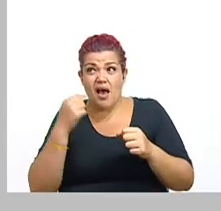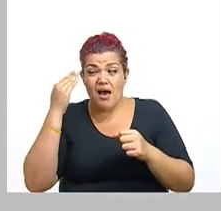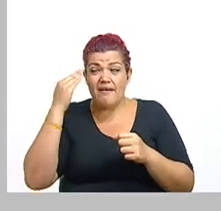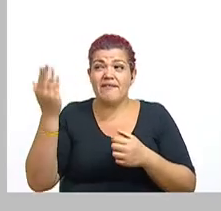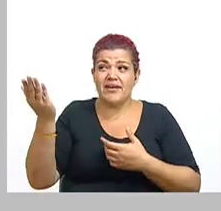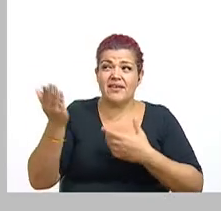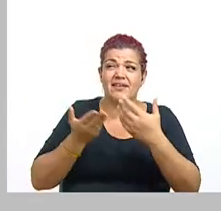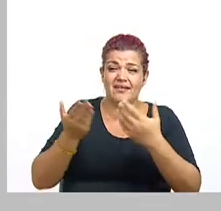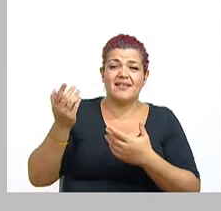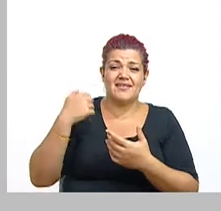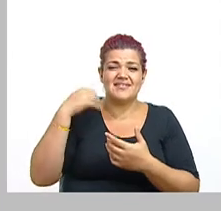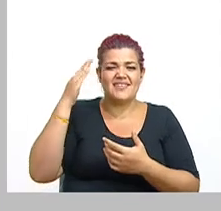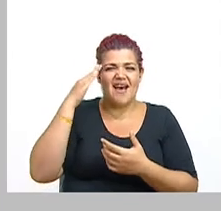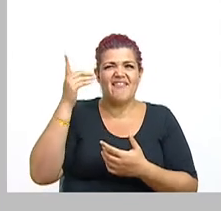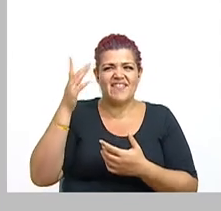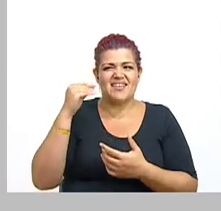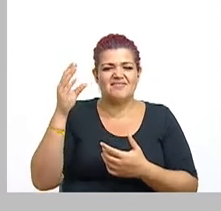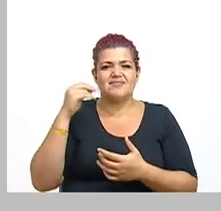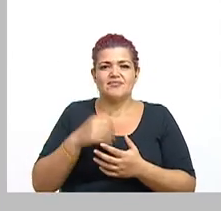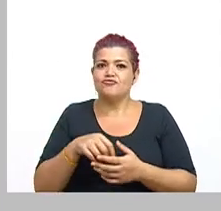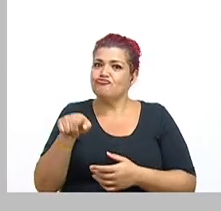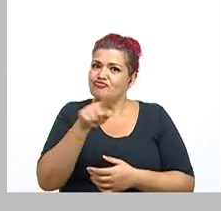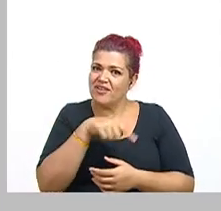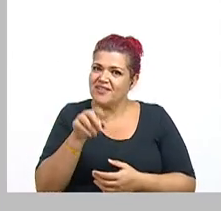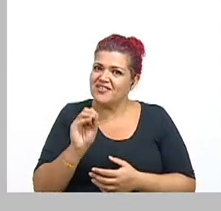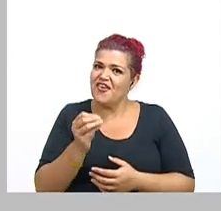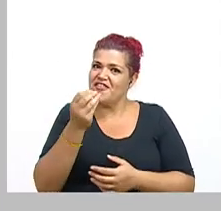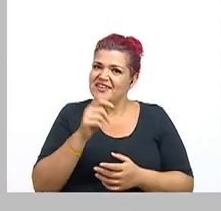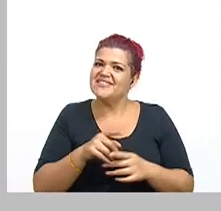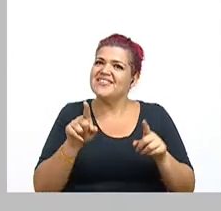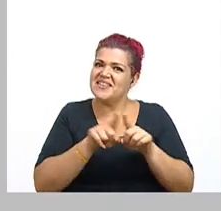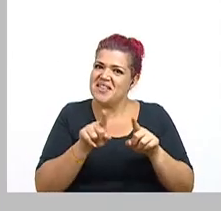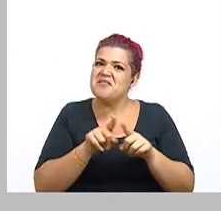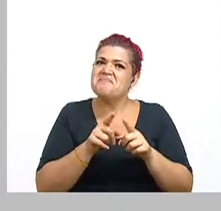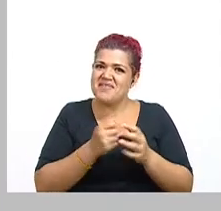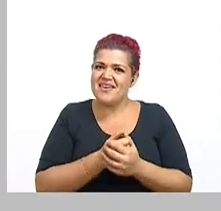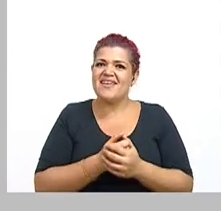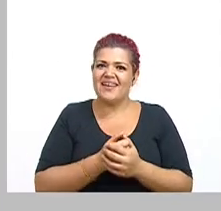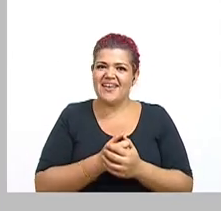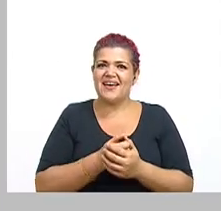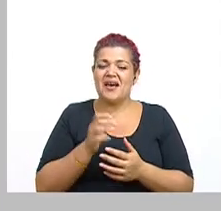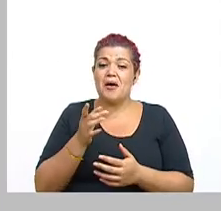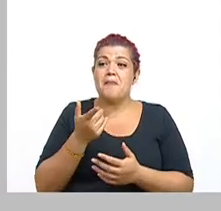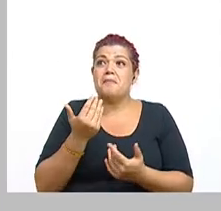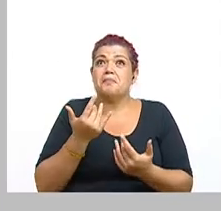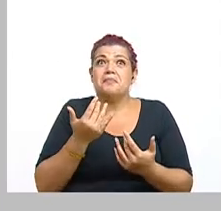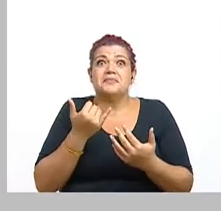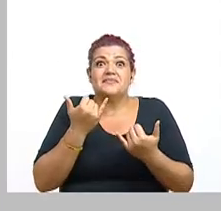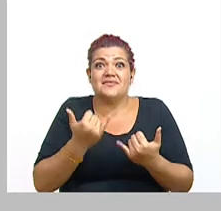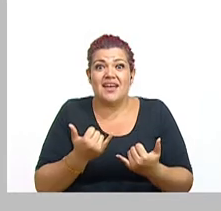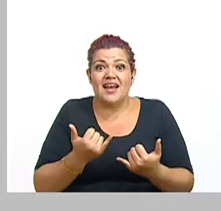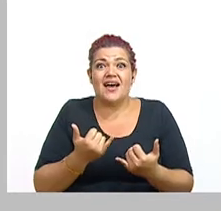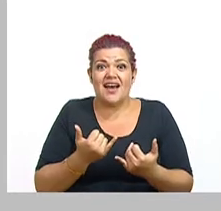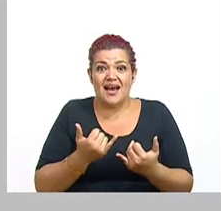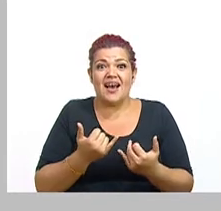encargados, saben de lo que estamos hablando. Y ustedes muchachas y muchachos también, por supuesto, pronto, si no es que ya,